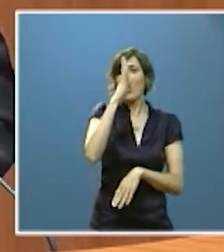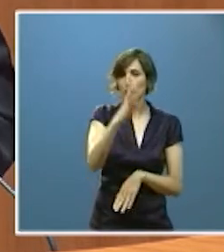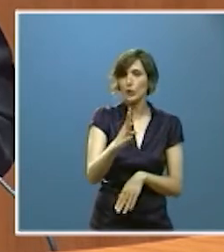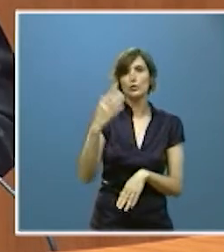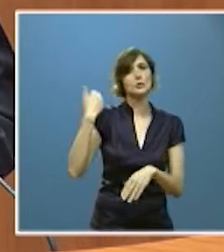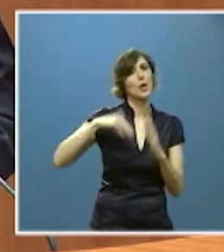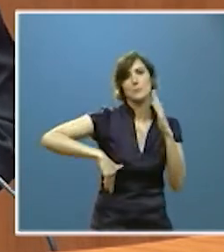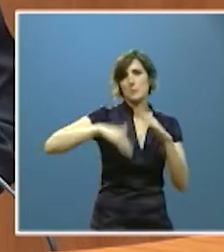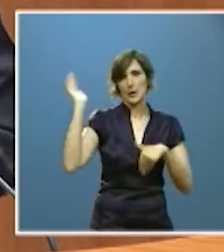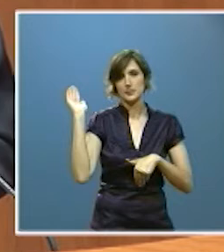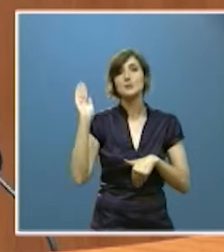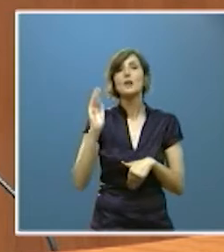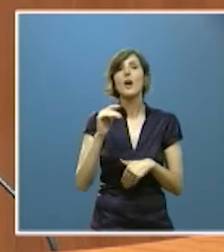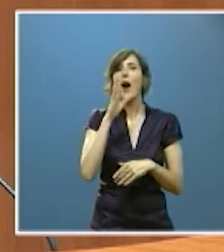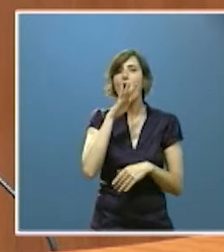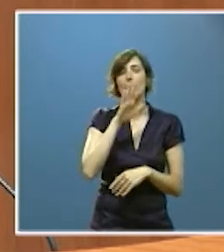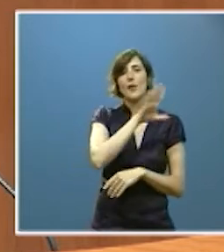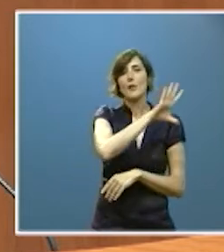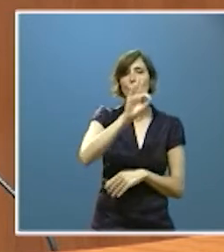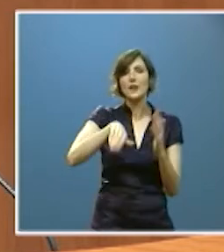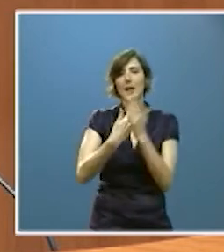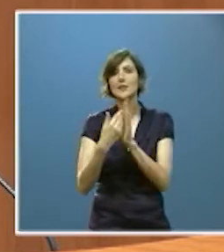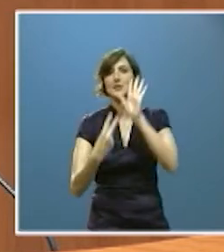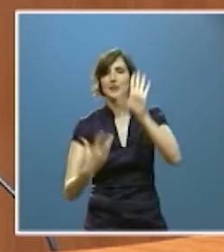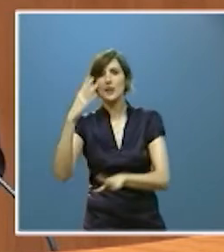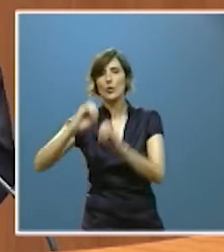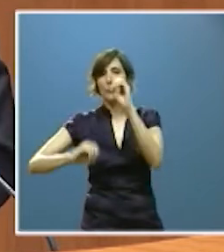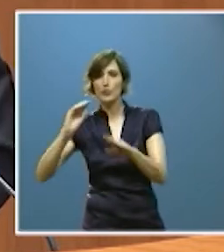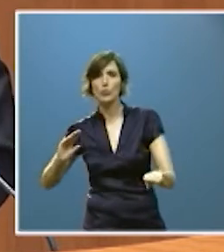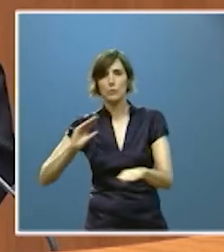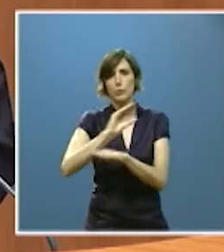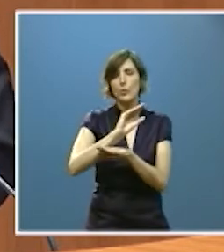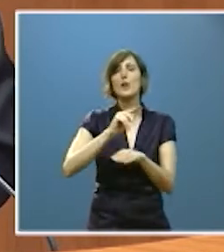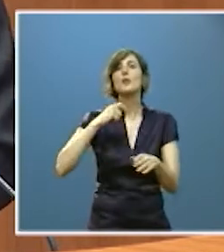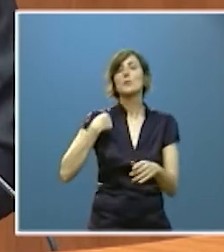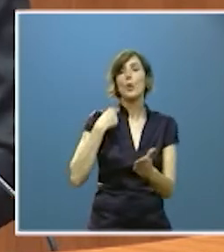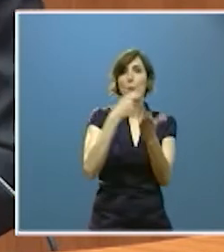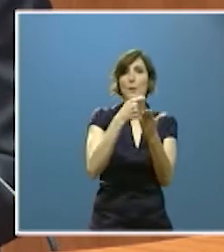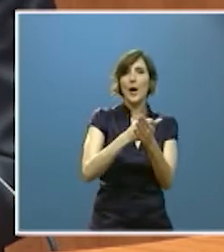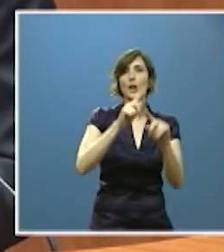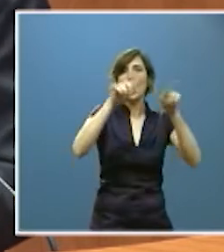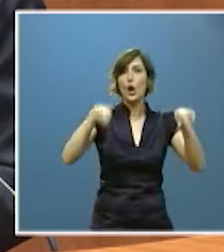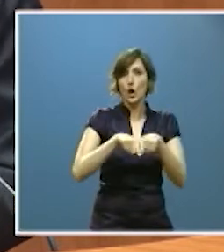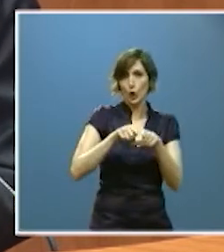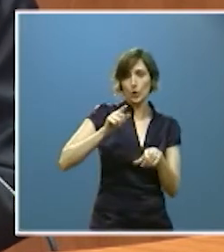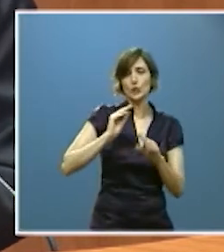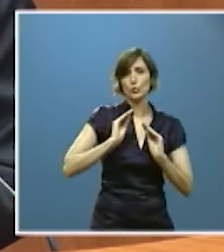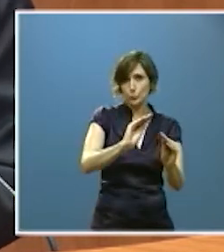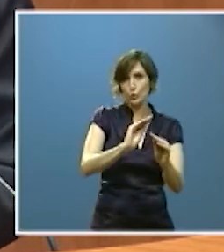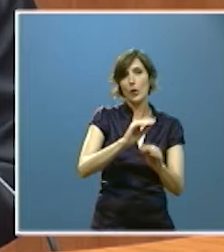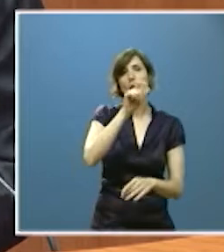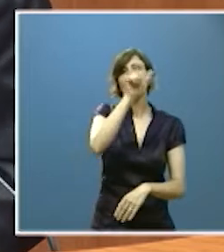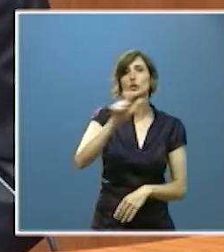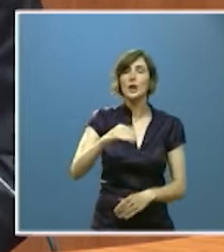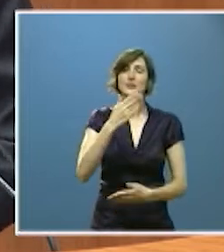Hemos aumentado del 50 al 75% la financiación de los nuevos contratos de las personas con discapacidad más severa.